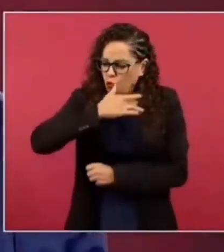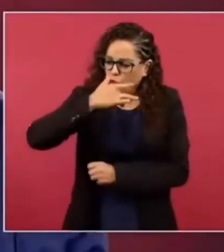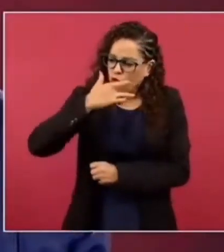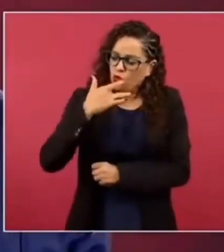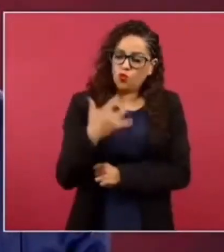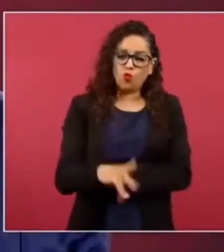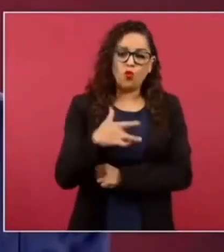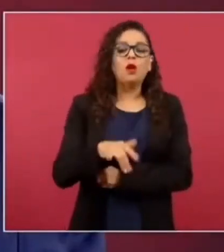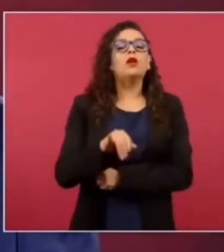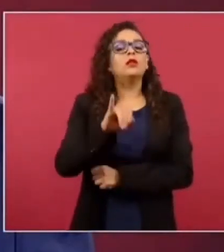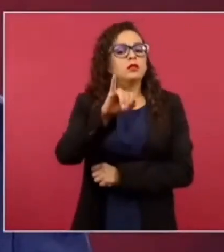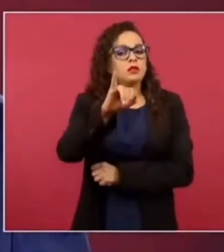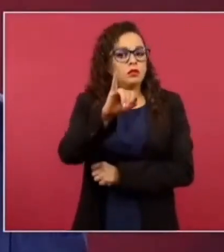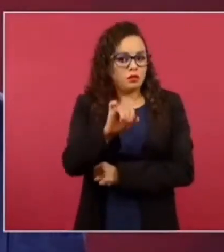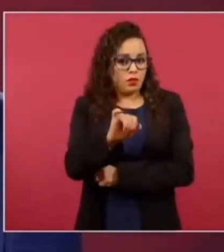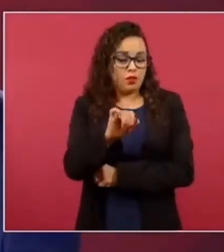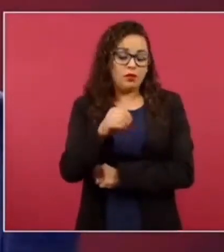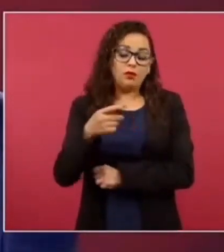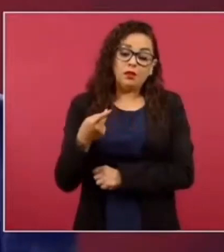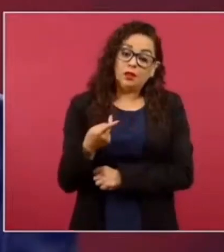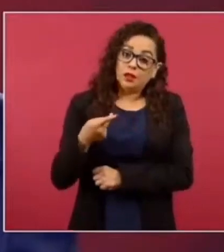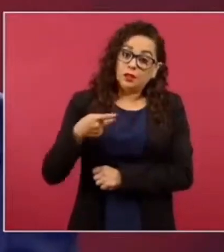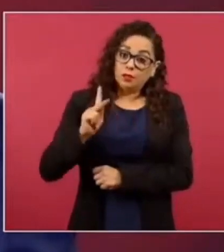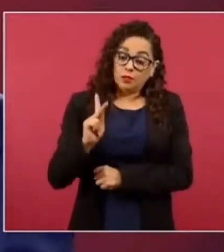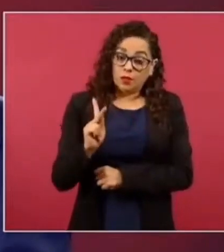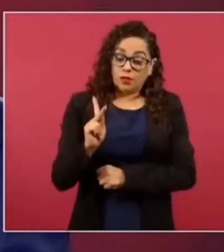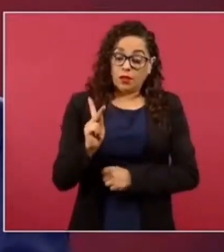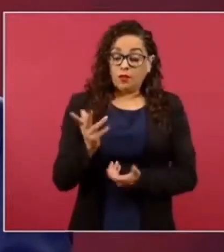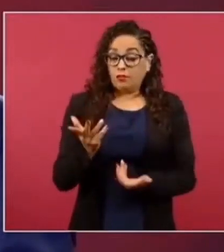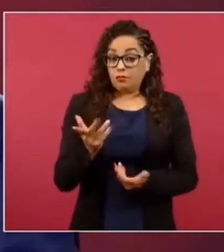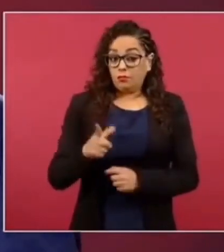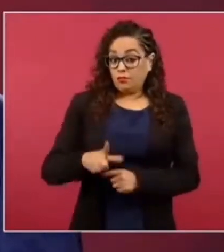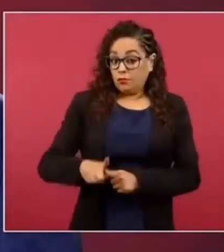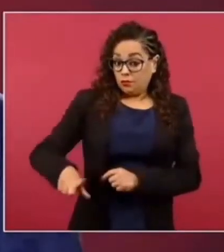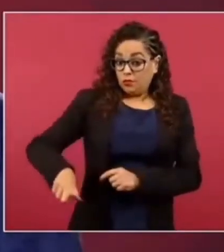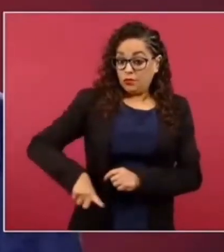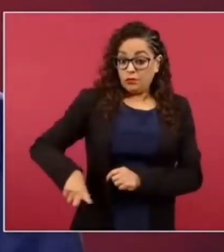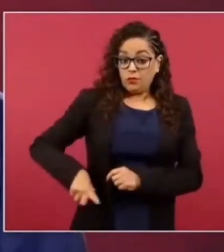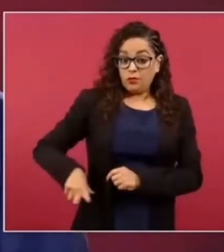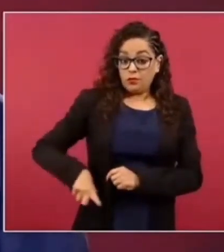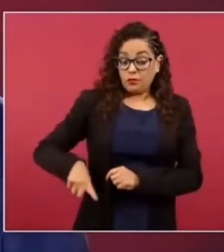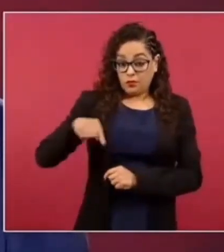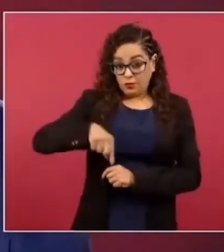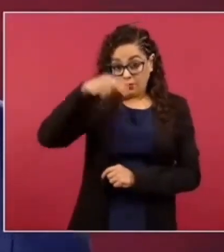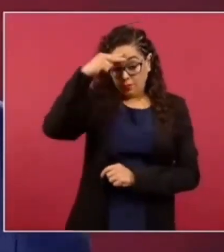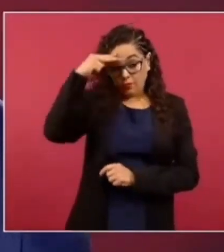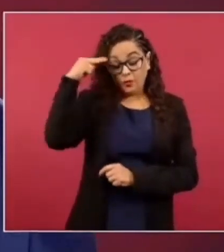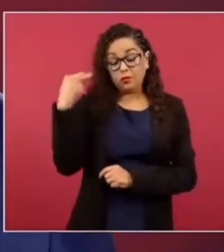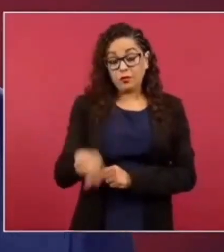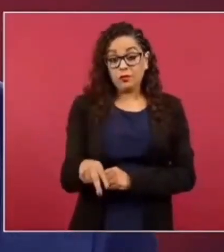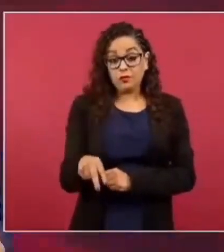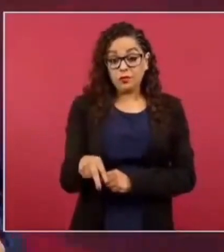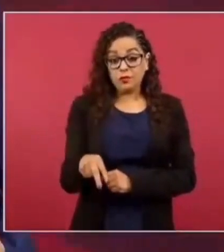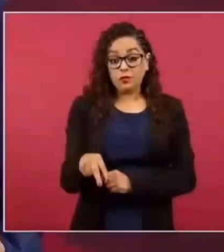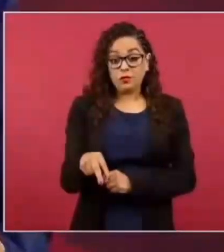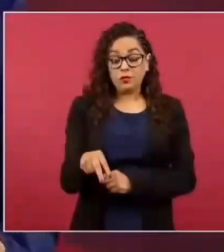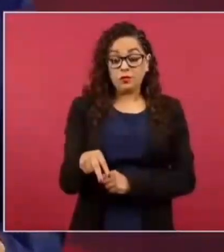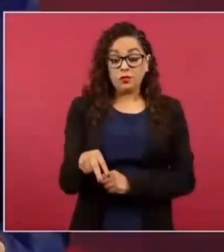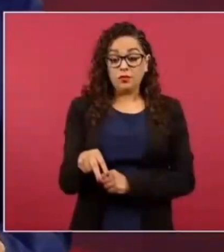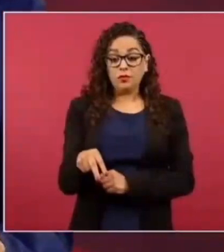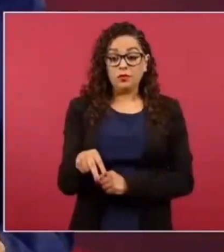el Estado mexicano no tiene